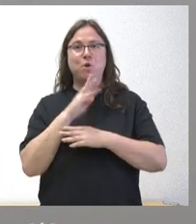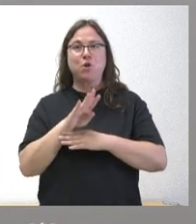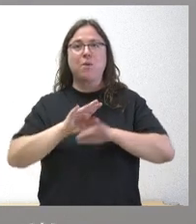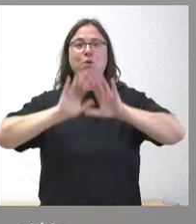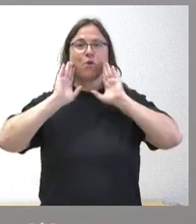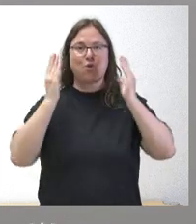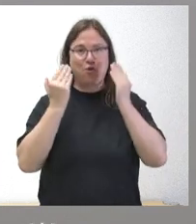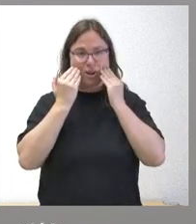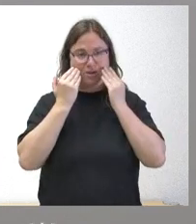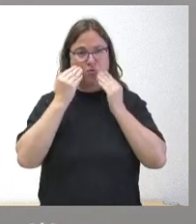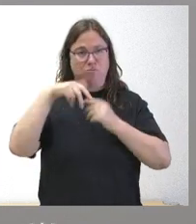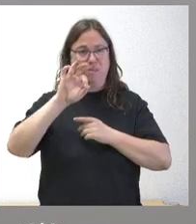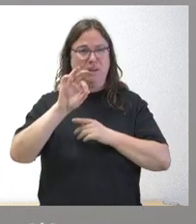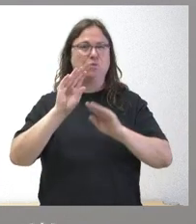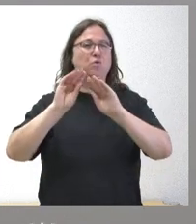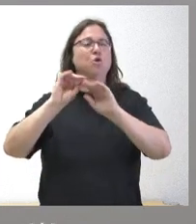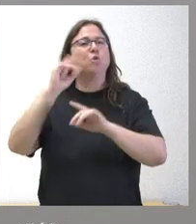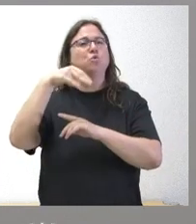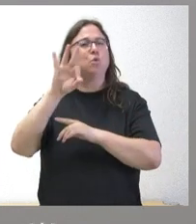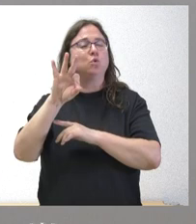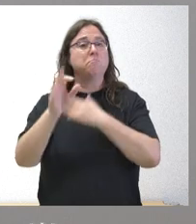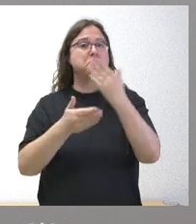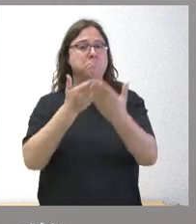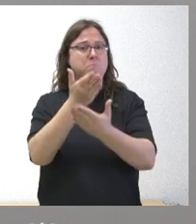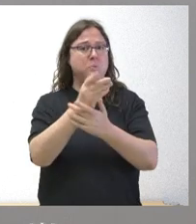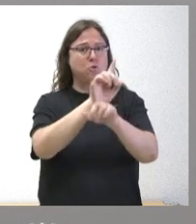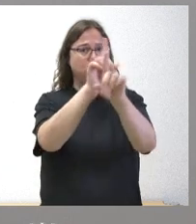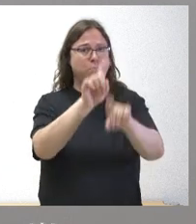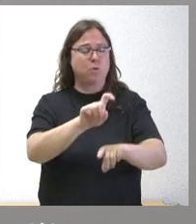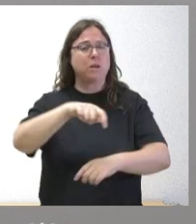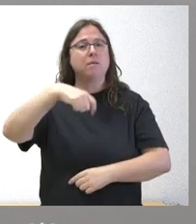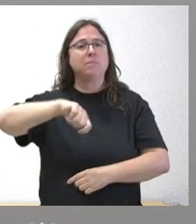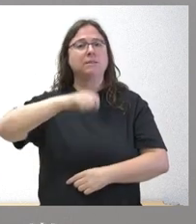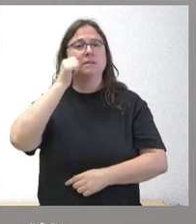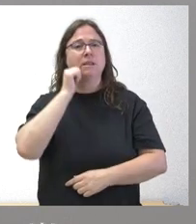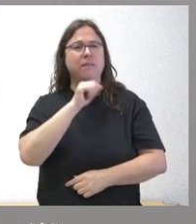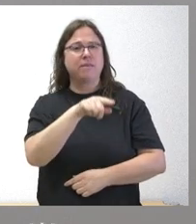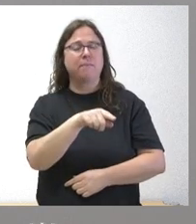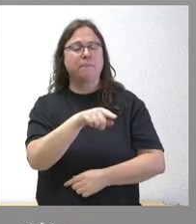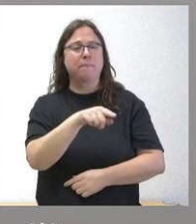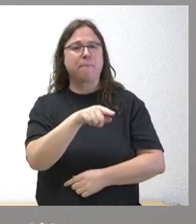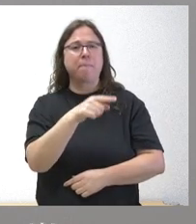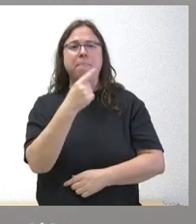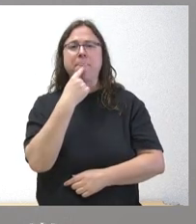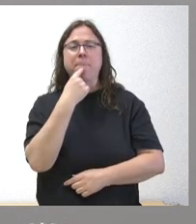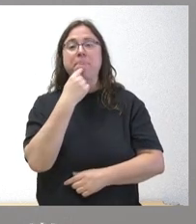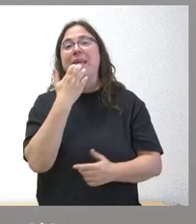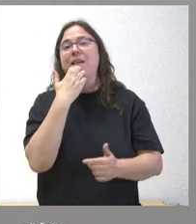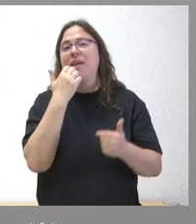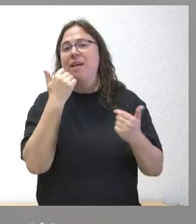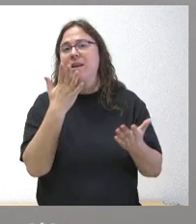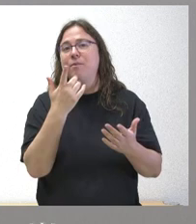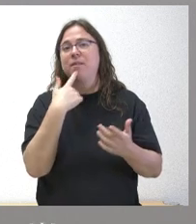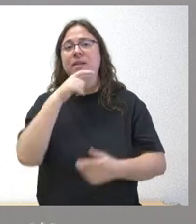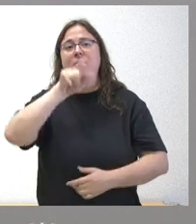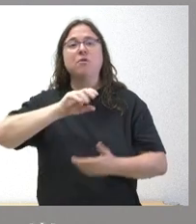al formular su pregunta al presidente del gobierno ponía como ejemplo a los